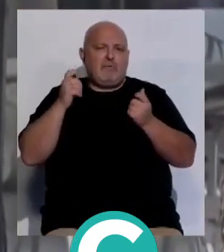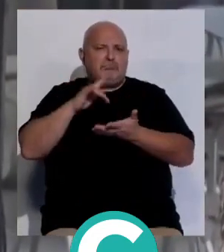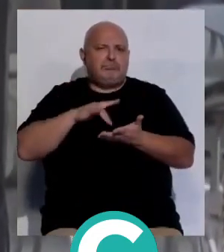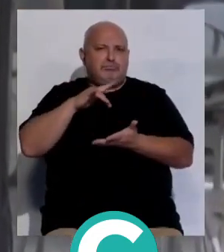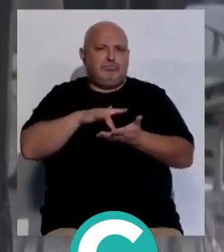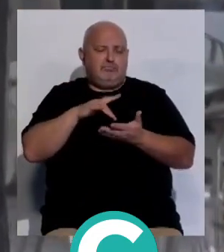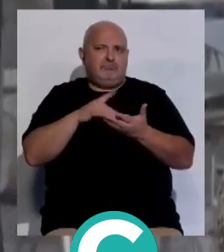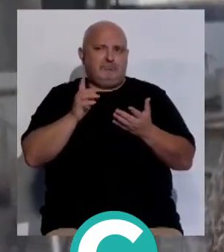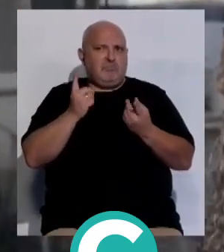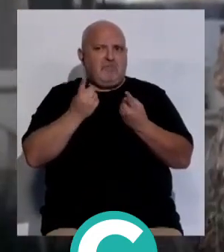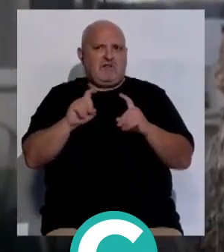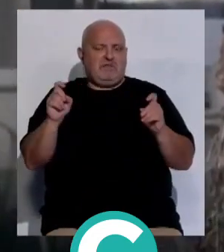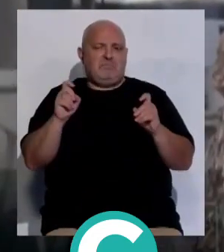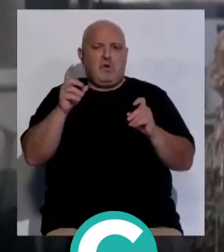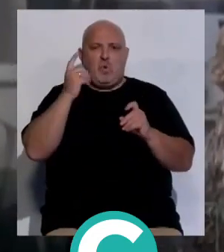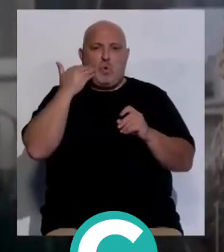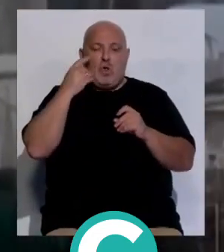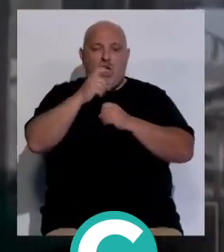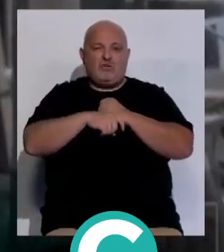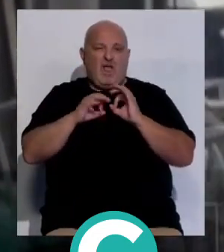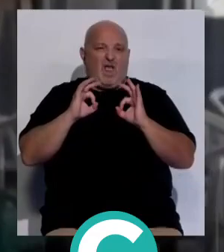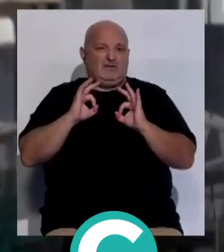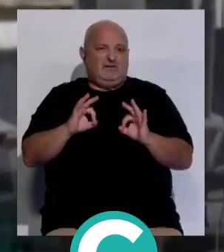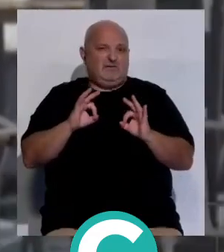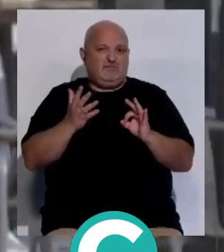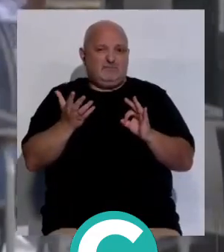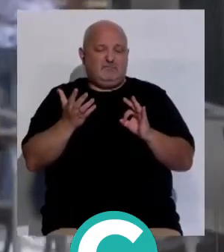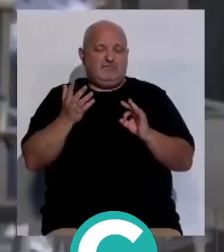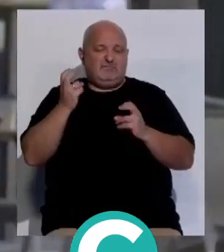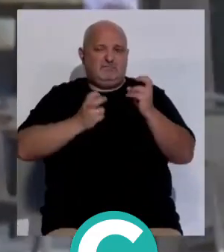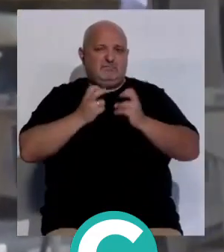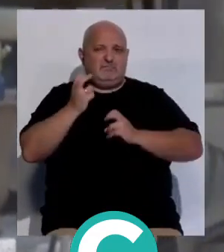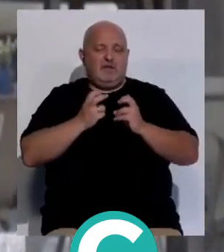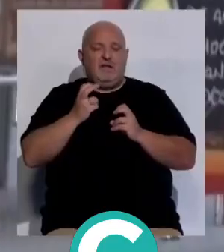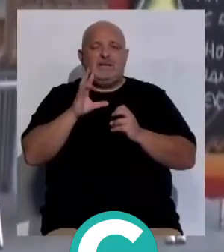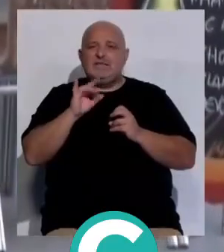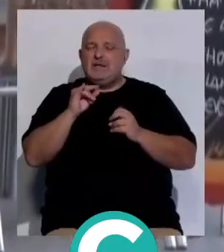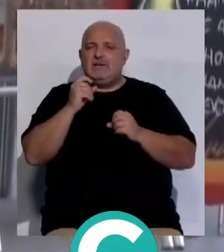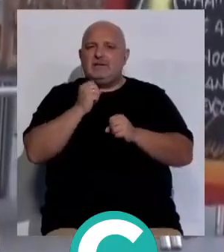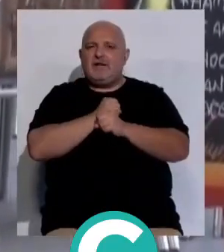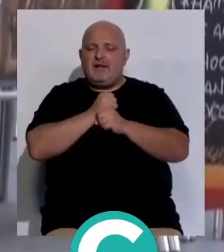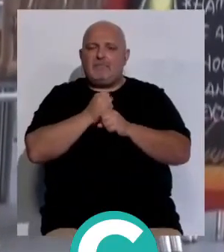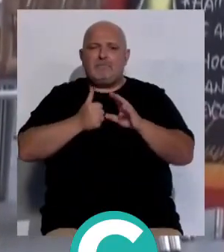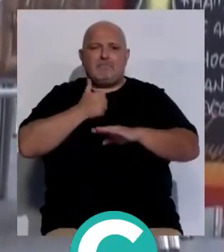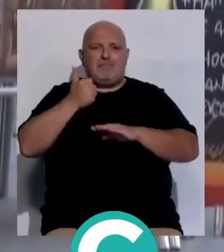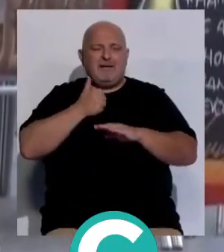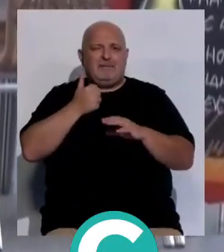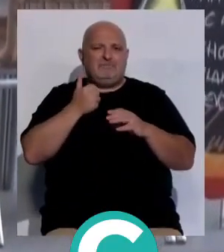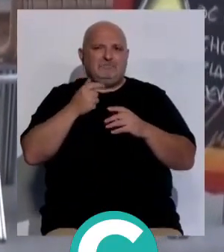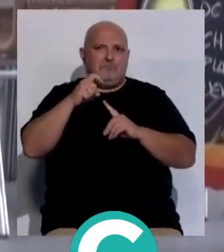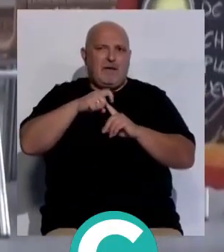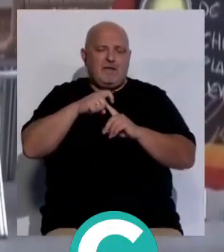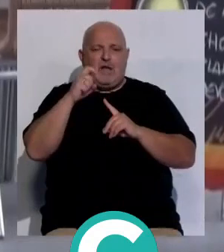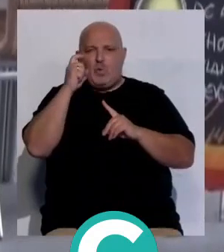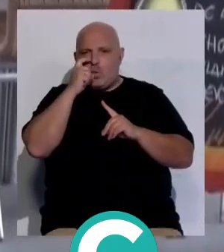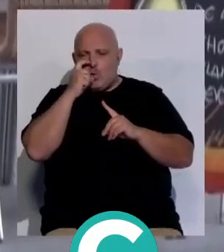para que nadie venga a Cádiz en julio y en agosto porque ya la gente prácticamente viene sola. Pero sí hay mucho trabajo que hacer en mayo,